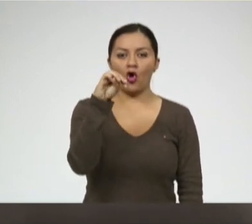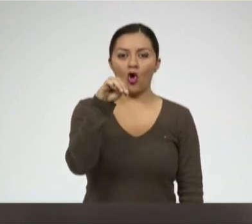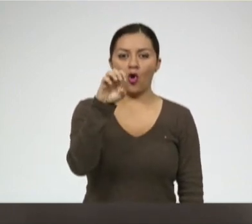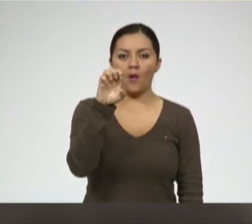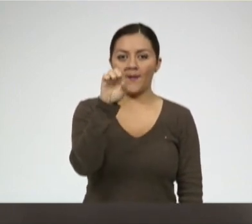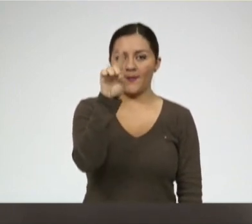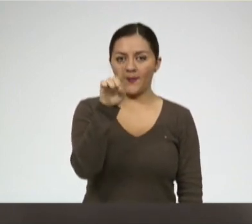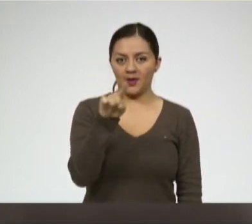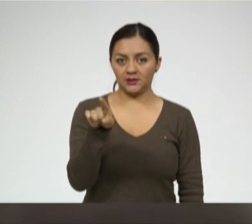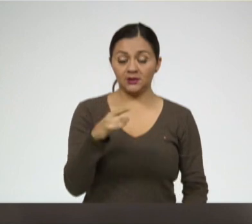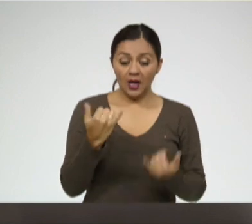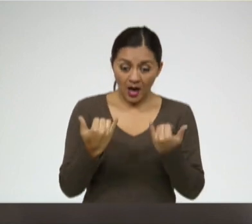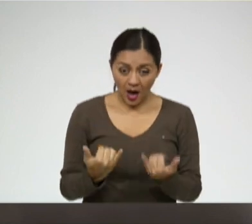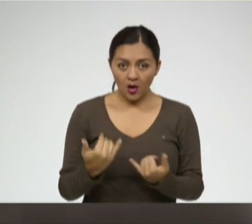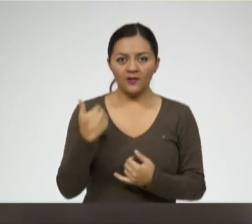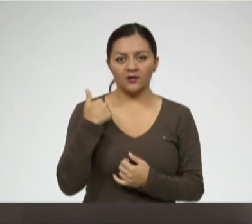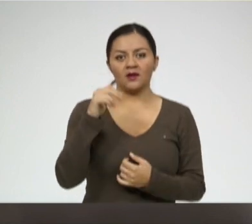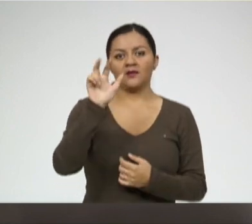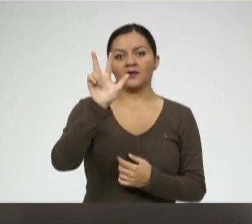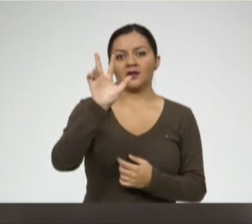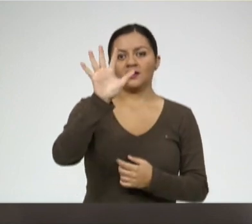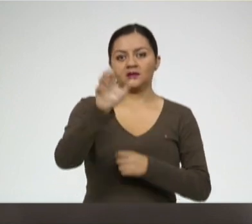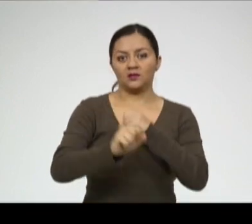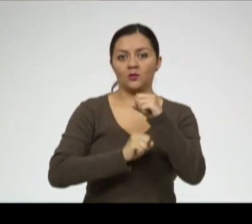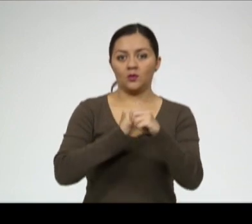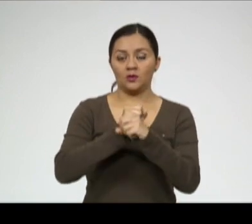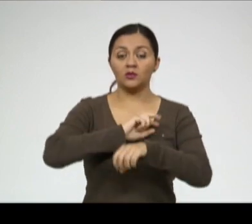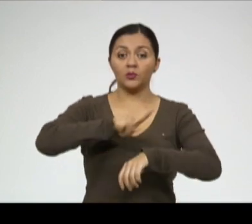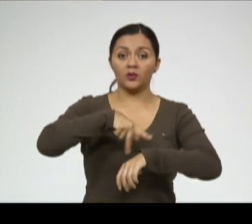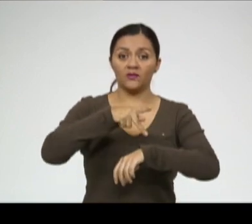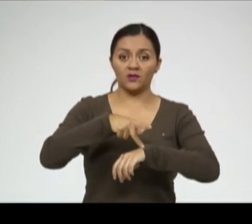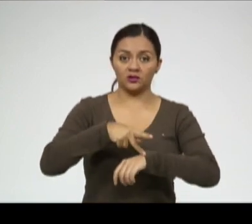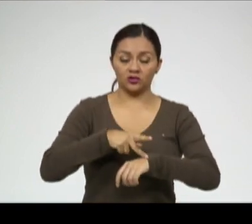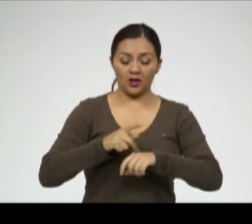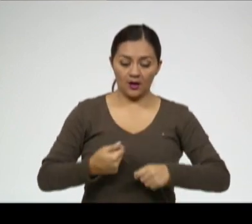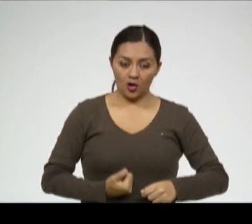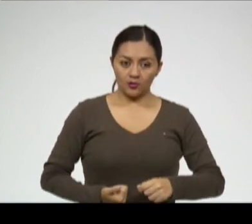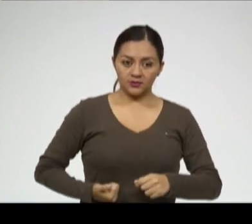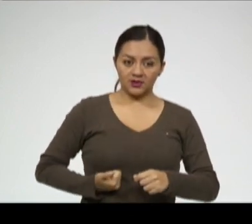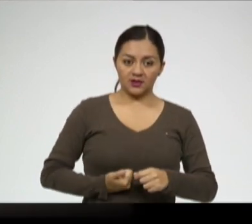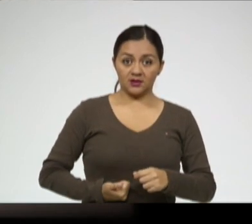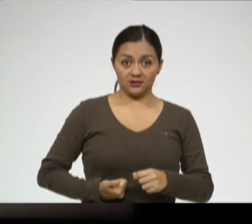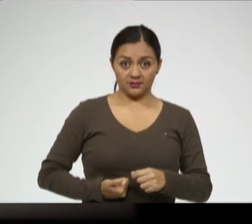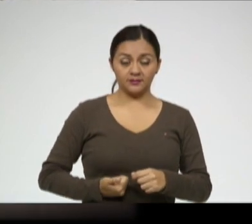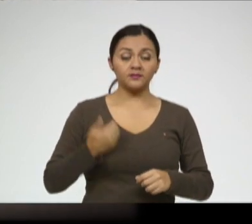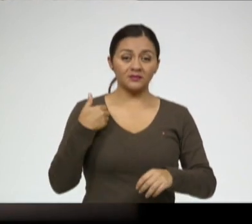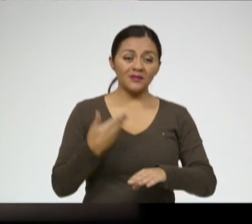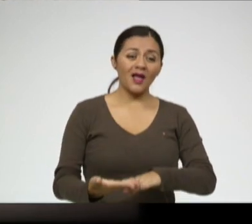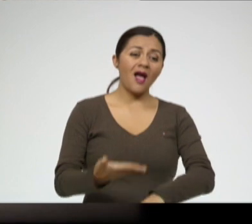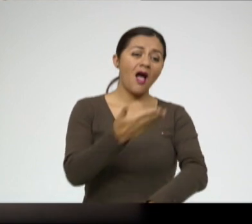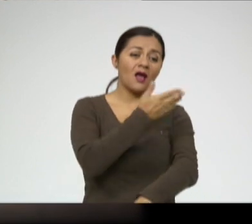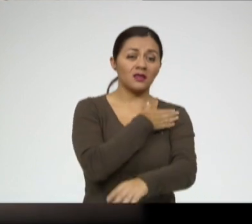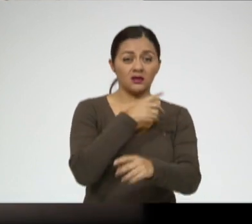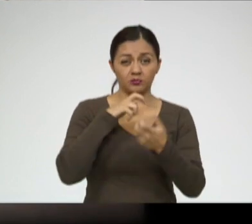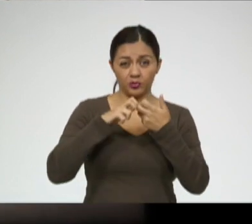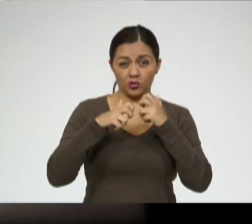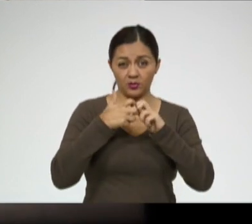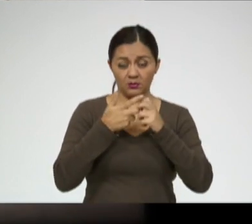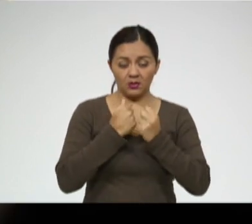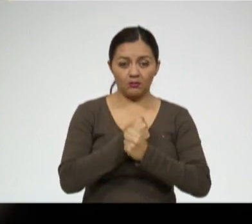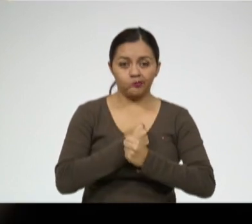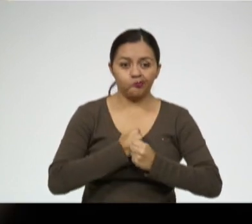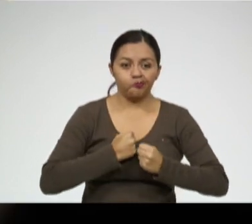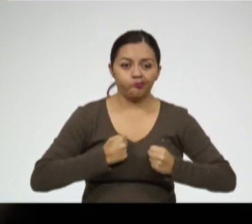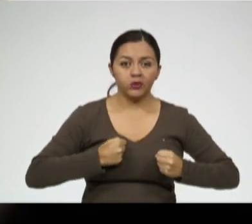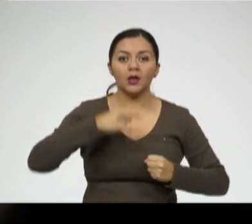años, soy obstetriz. Mi problema de obesidad empezó desde niña. Conversando con mi